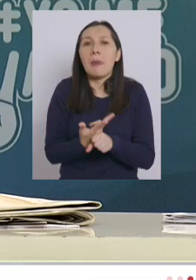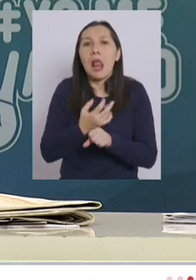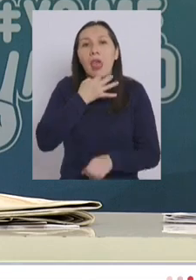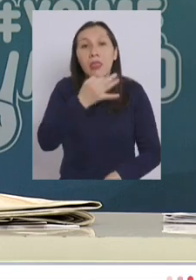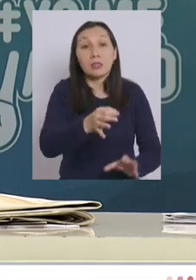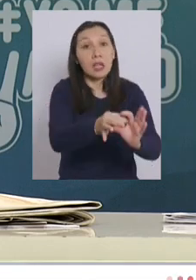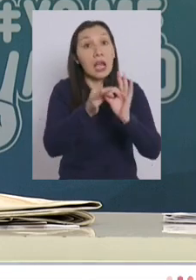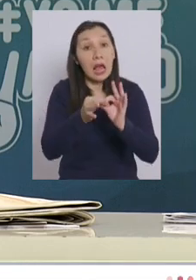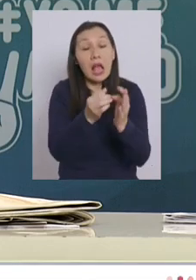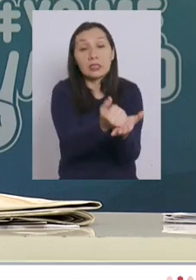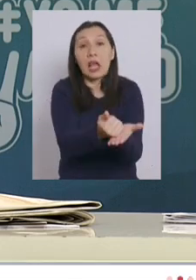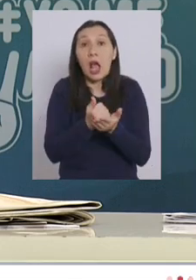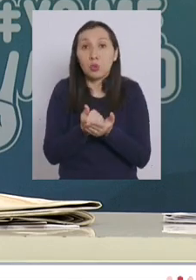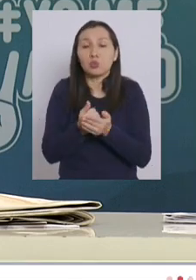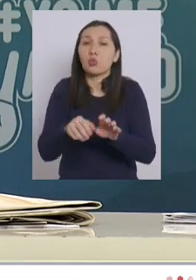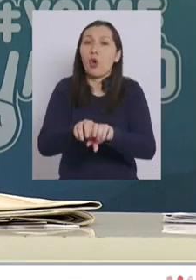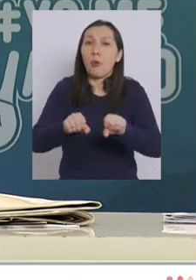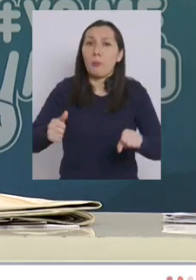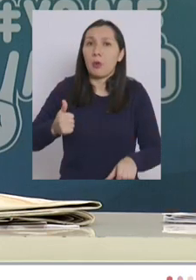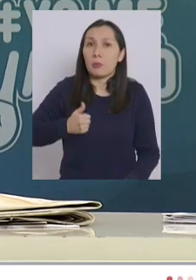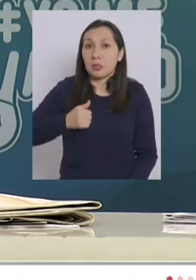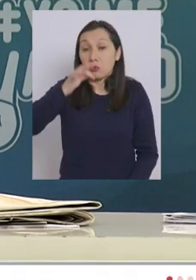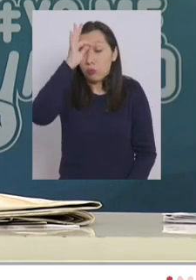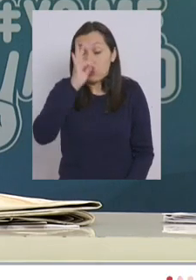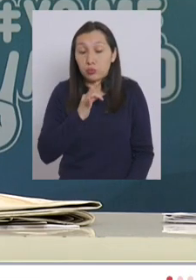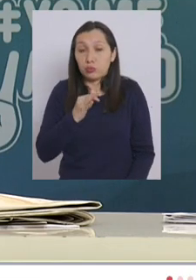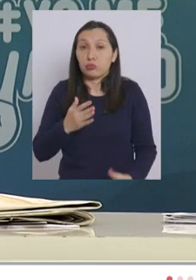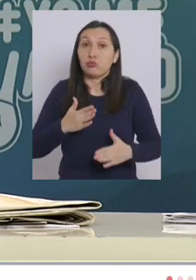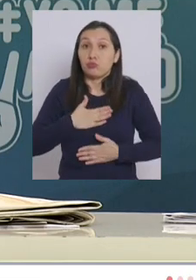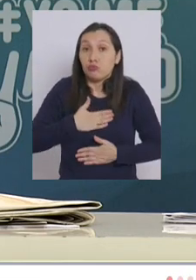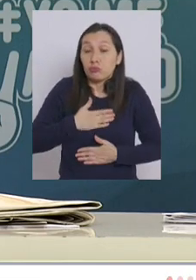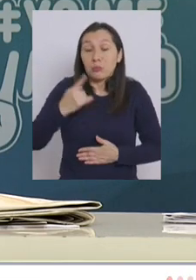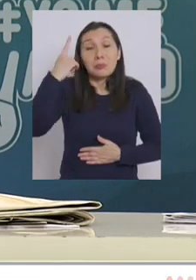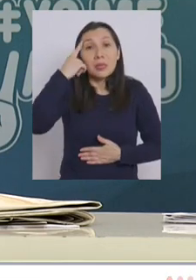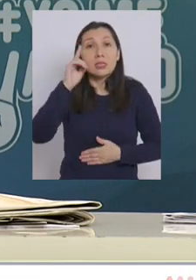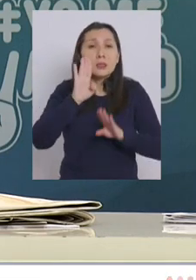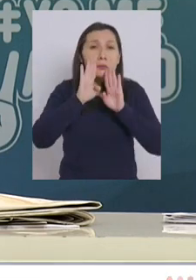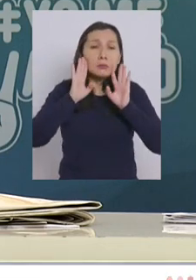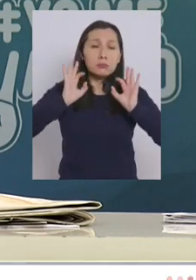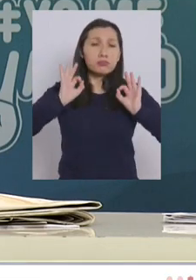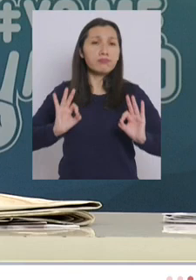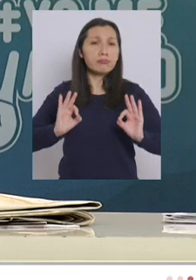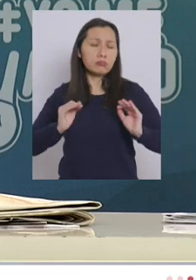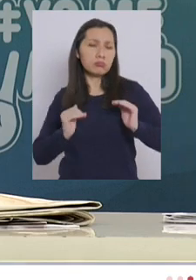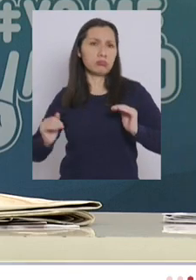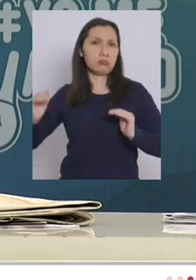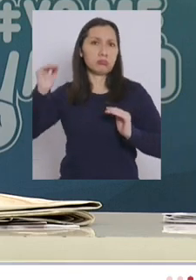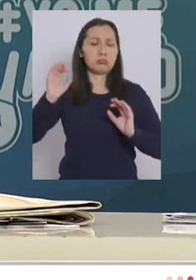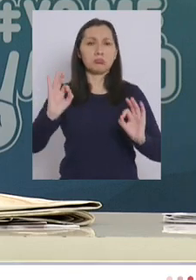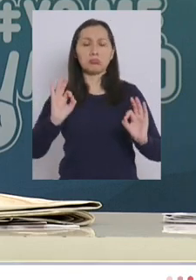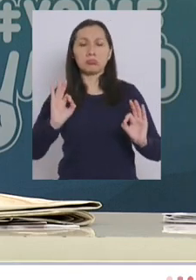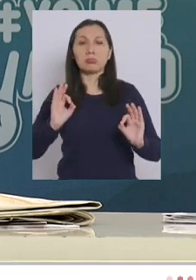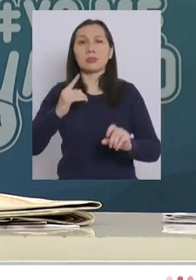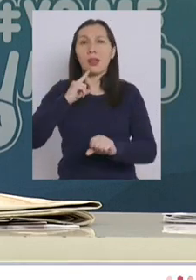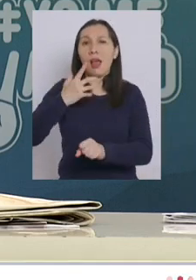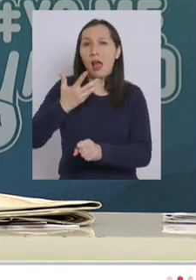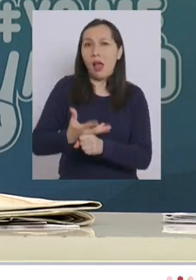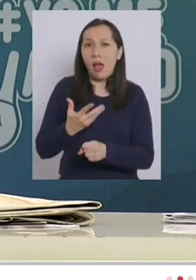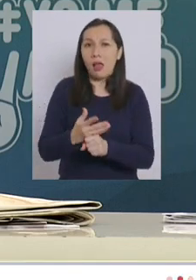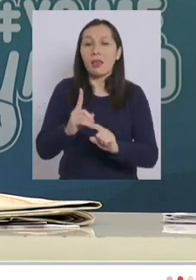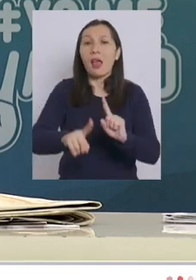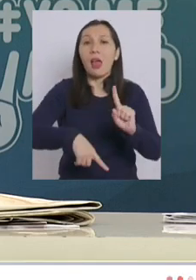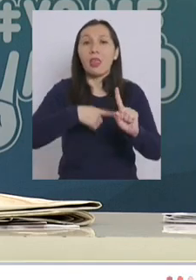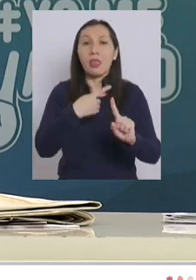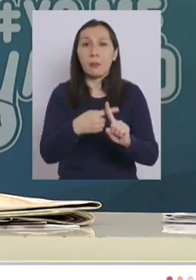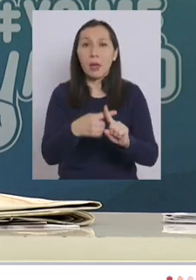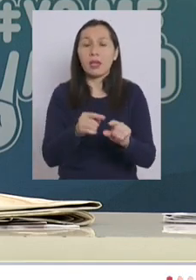agradezco la colaboración y el compromiso de los funcionarios yo pienso que la moral está muy alta existe además